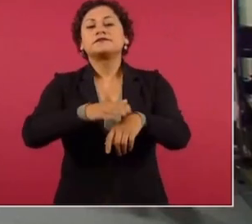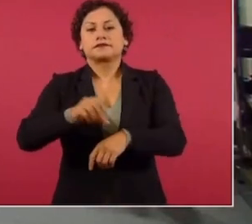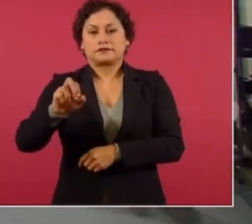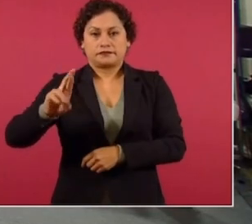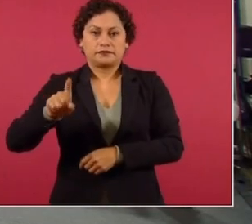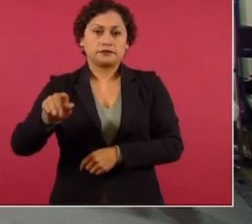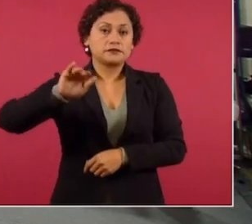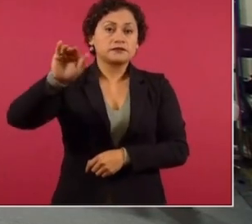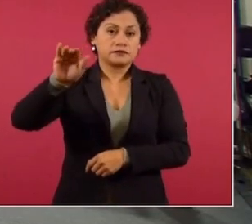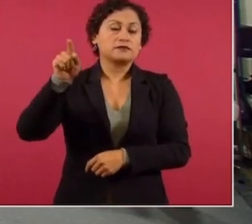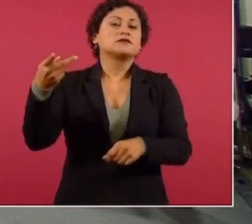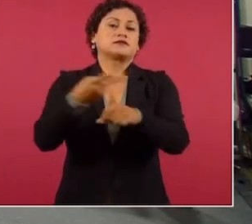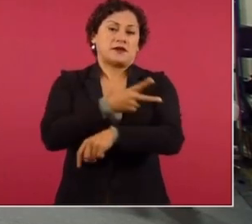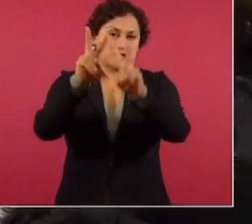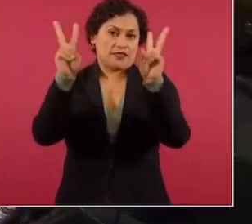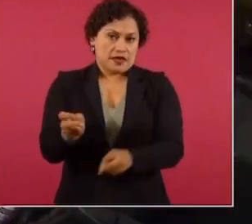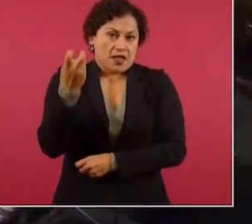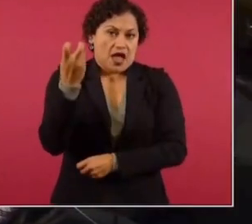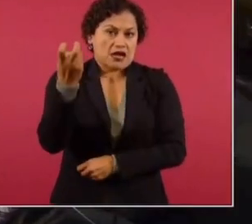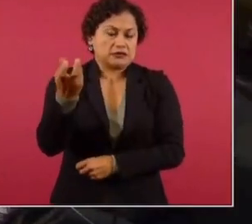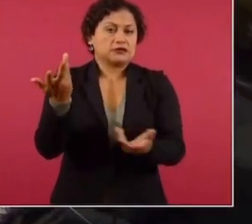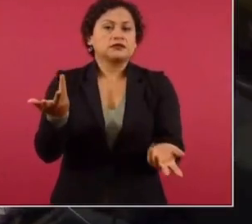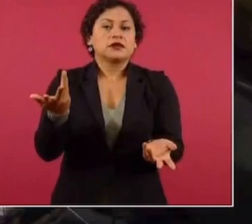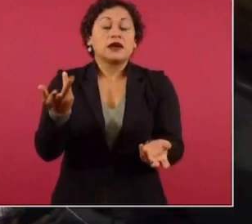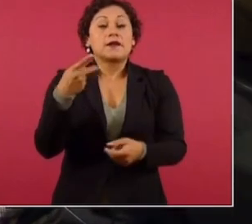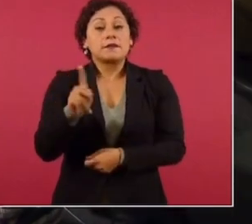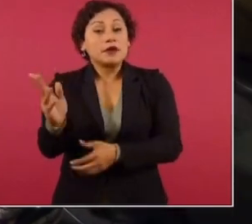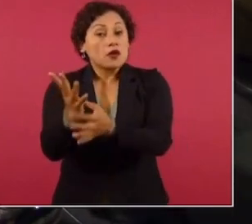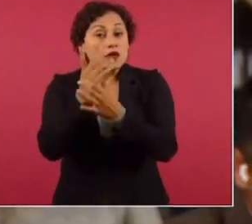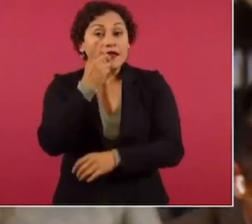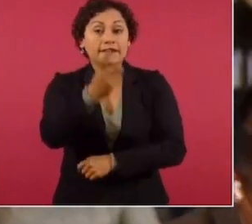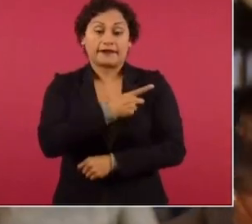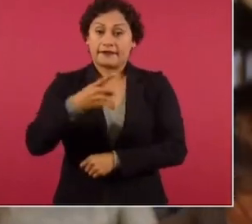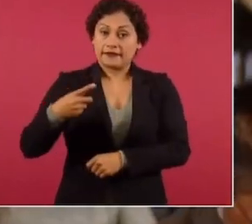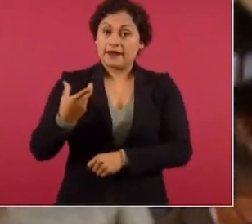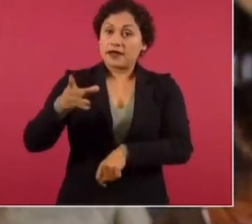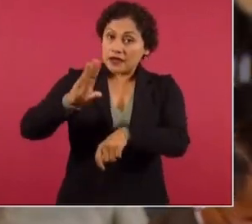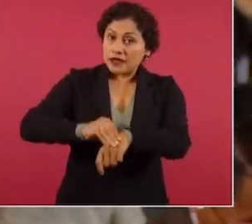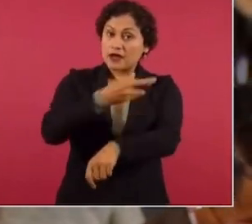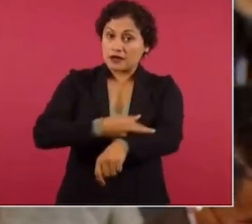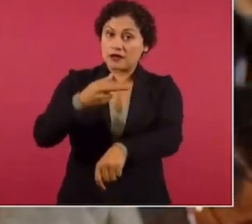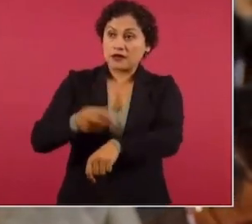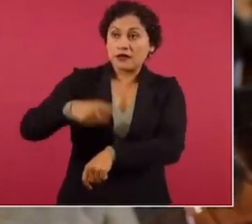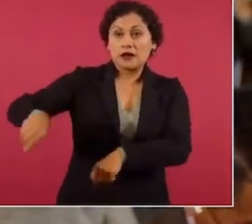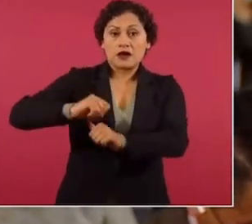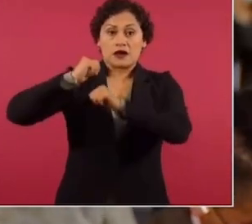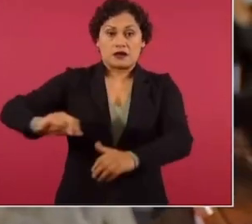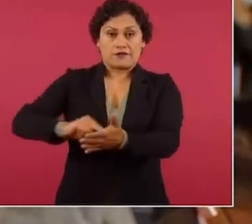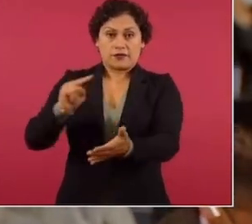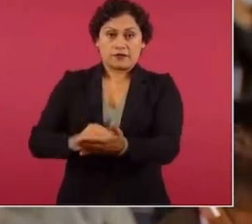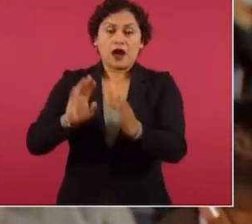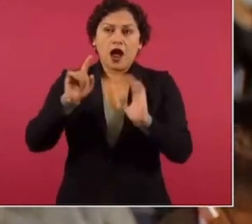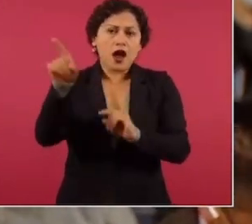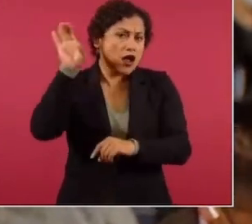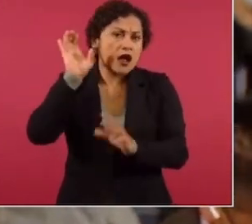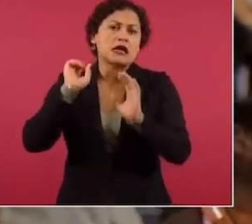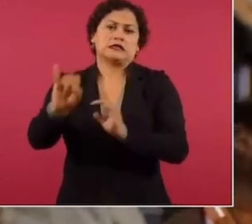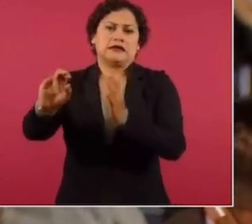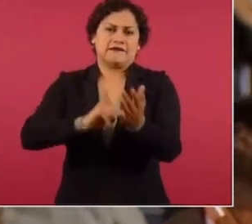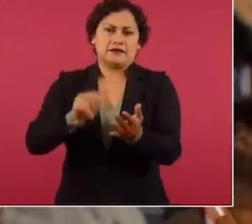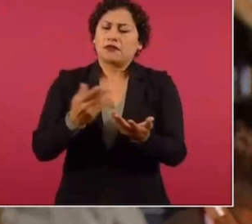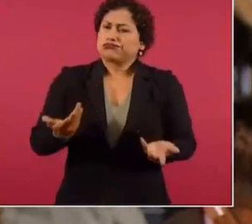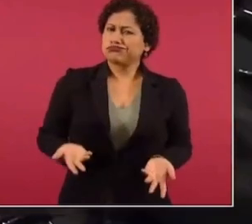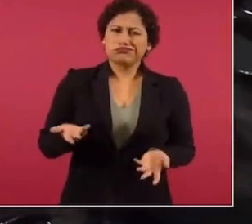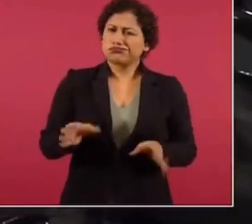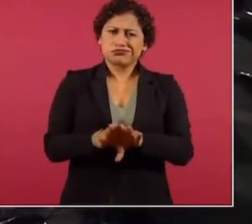Mexicana sobre información sobre este tema, aunque ellos dijeron que tenía que aprobarse y que las autoridades de Rusia lo firmaran, que esto ya está confirmado que sí lo firmaron. Entonces, ¿cuál es la